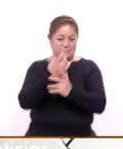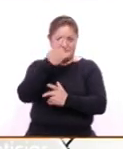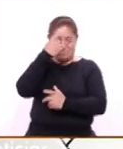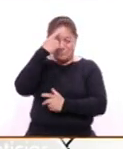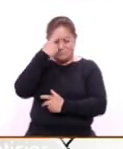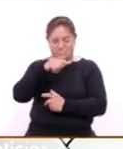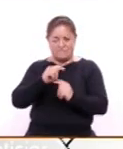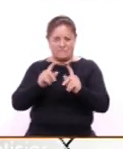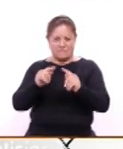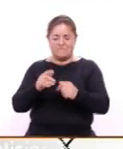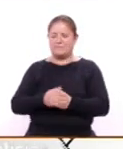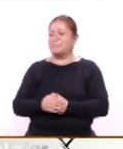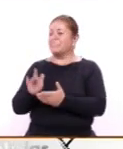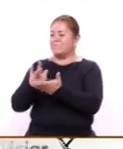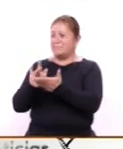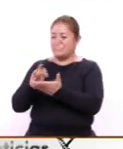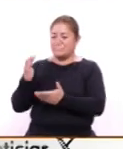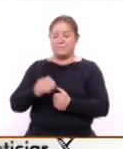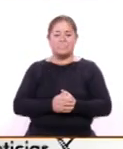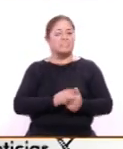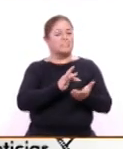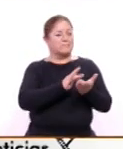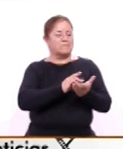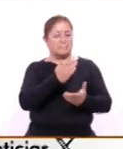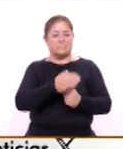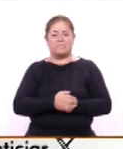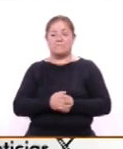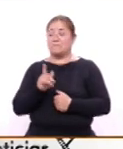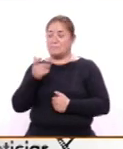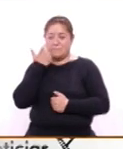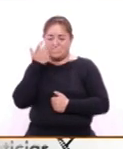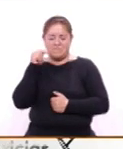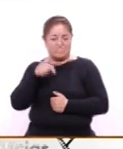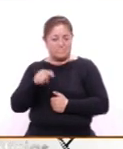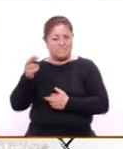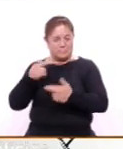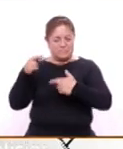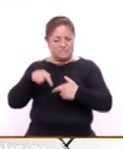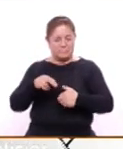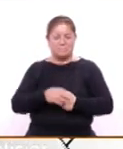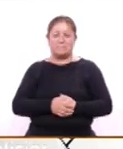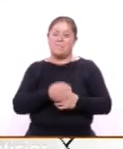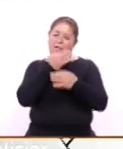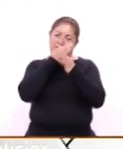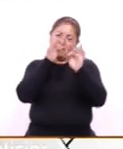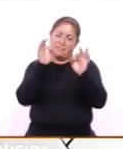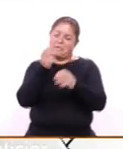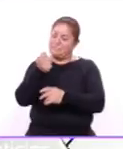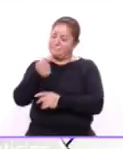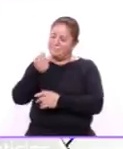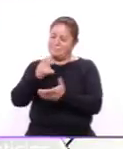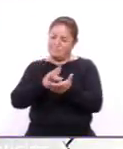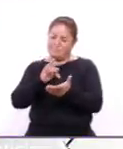Agradezco su visita Gracias a ti Nelly Y cuando guste aquí aquí está su casa Muchísimas gracias a todos Saludos